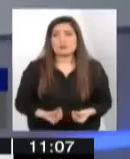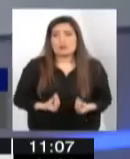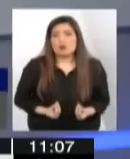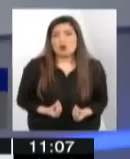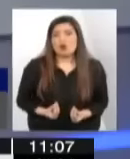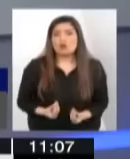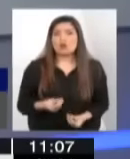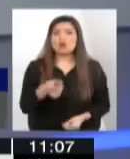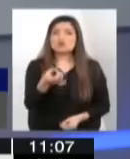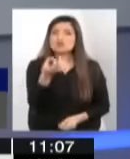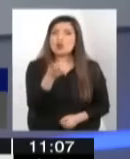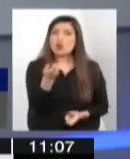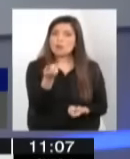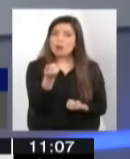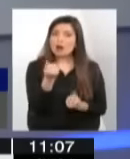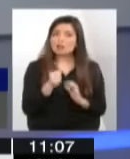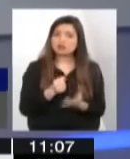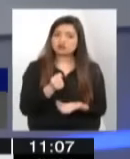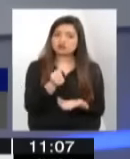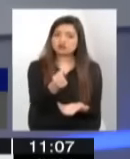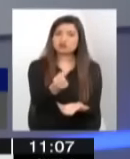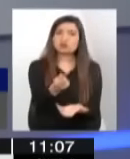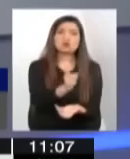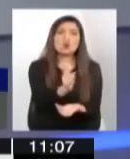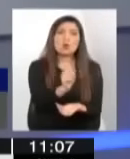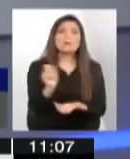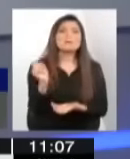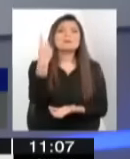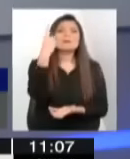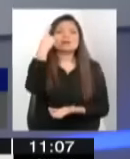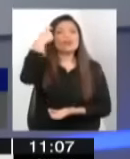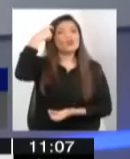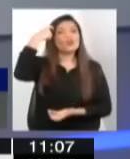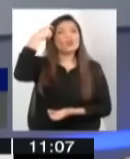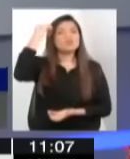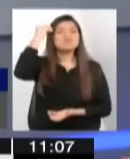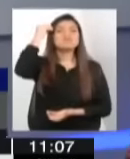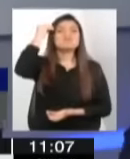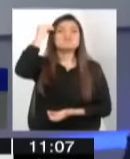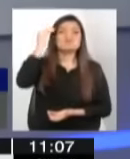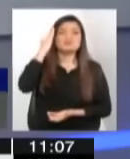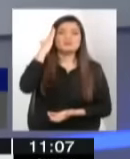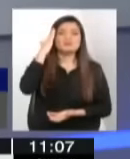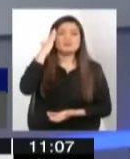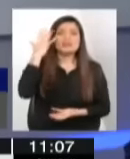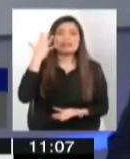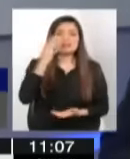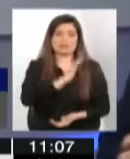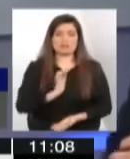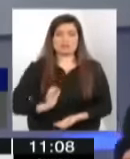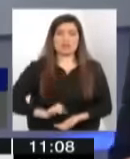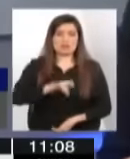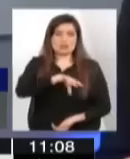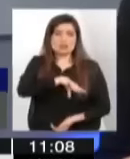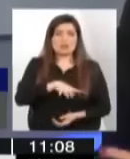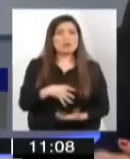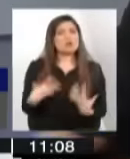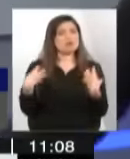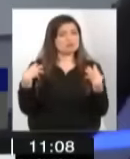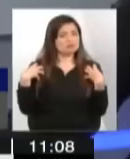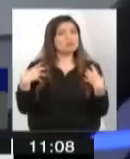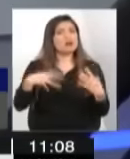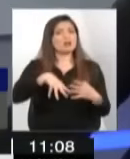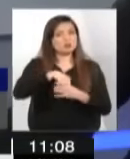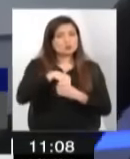con recursos, tiene que ver también, primero, con una cuestión de conciencia de que el Estado de Chile asuma que los niños, niñas y